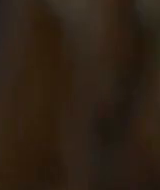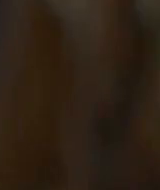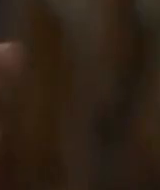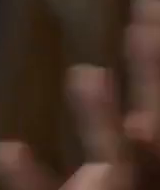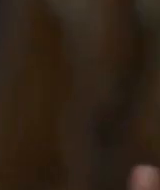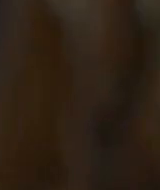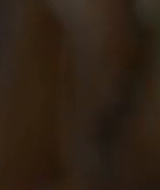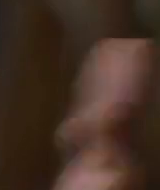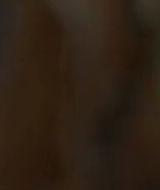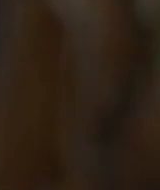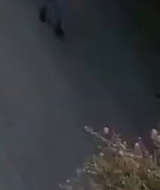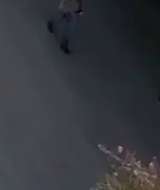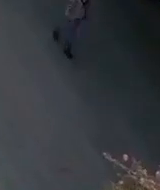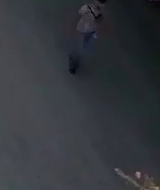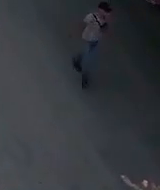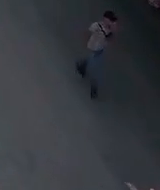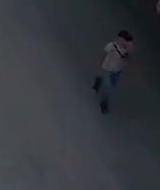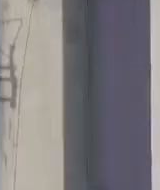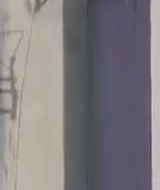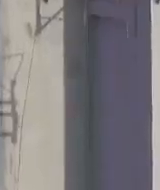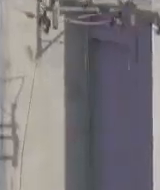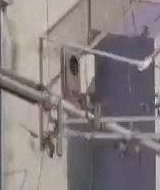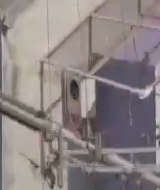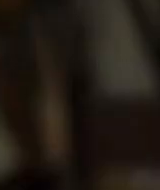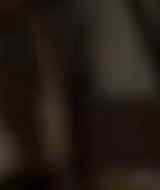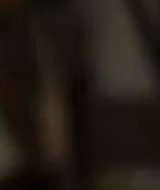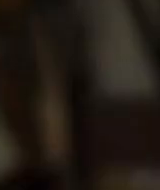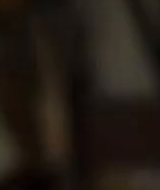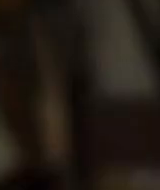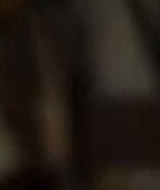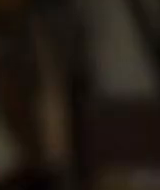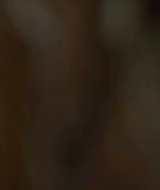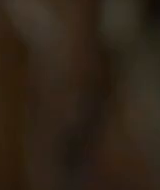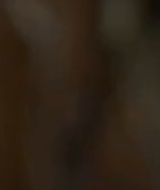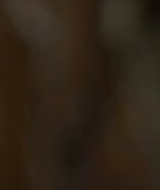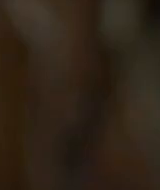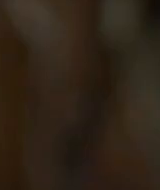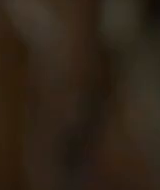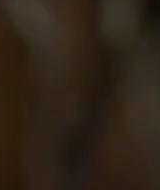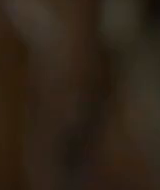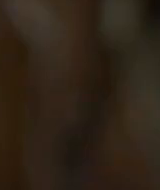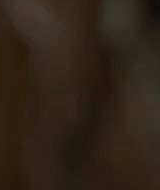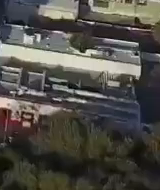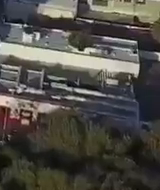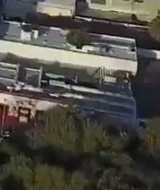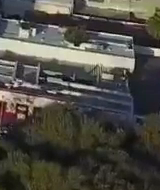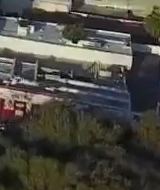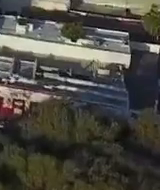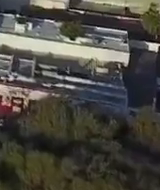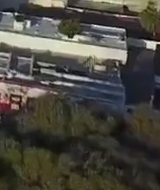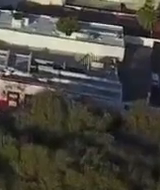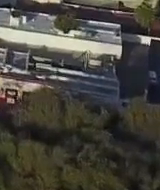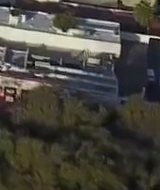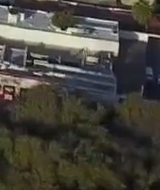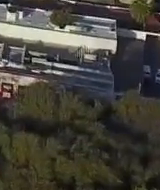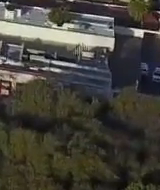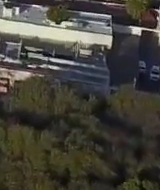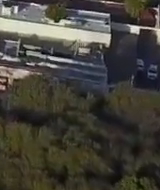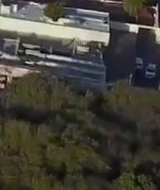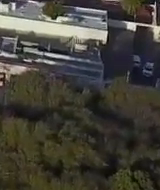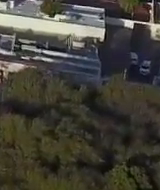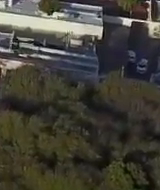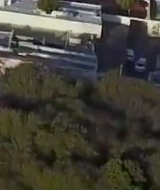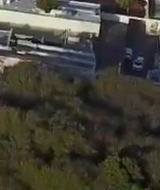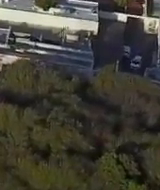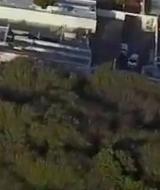nuestras calles históricas del centro de Monterrey, logramos conseguir recursos para rehabilitar y regenerar el centro desde el punto de vista